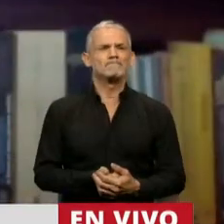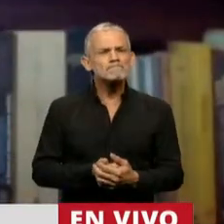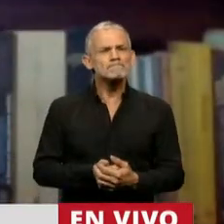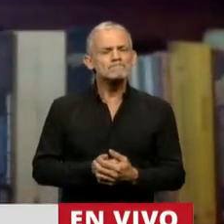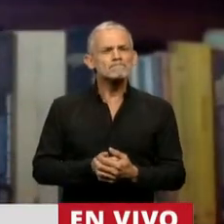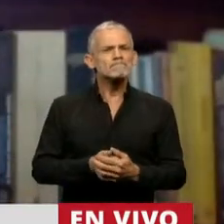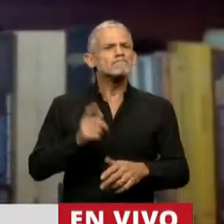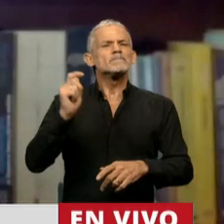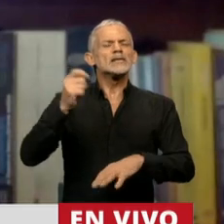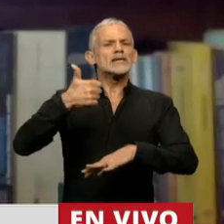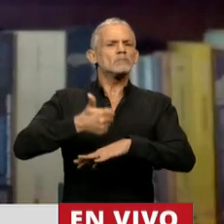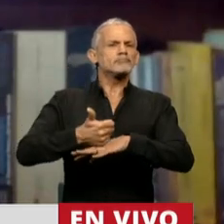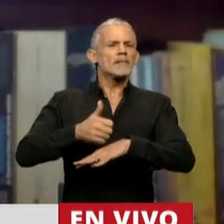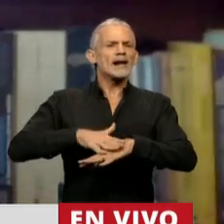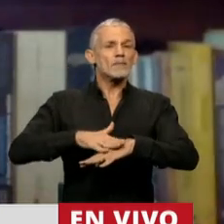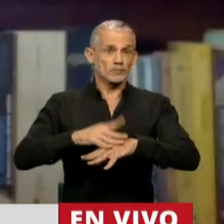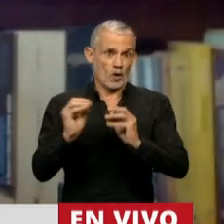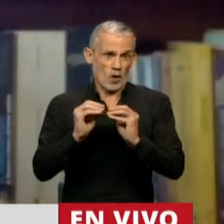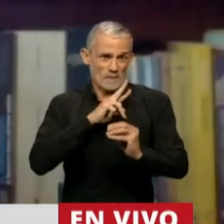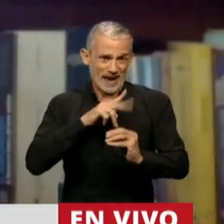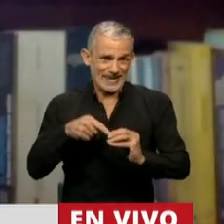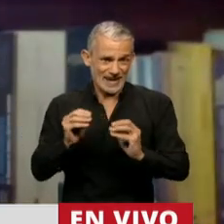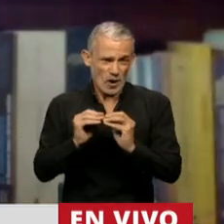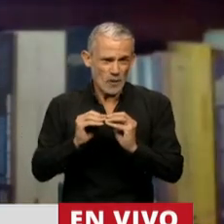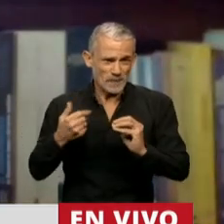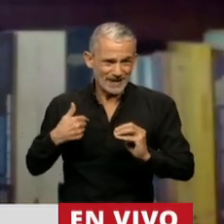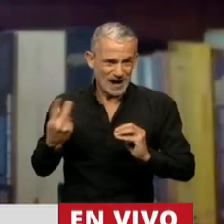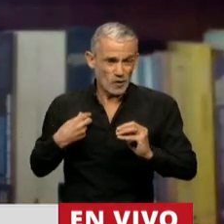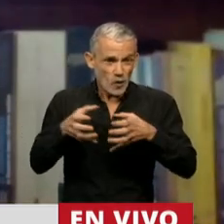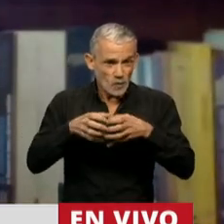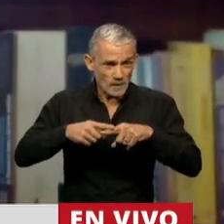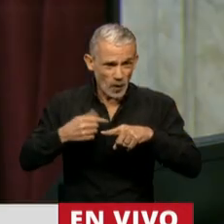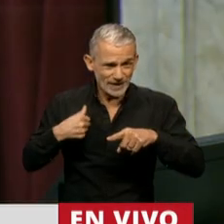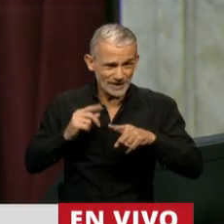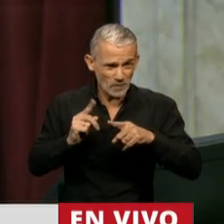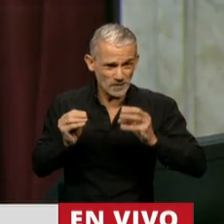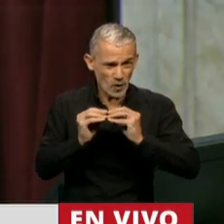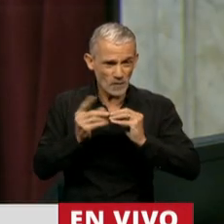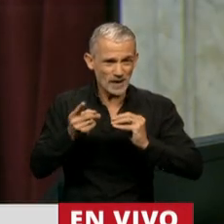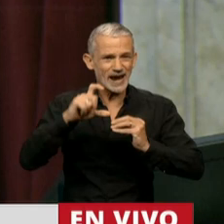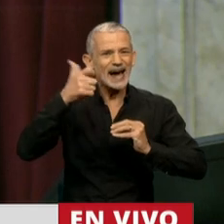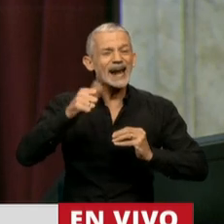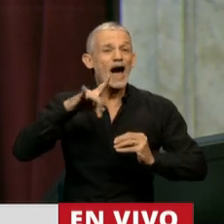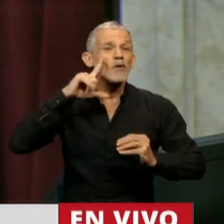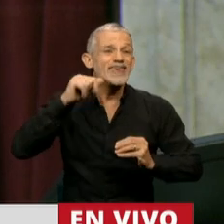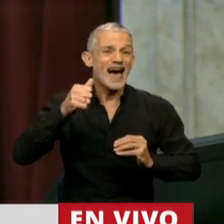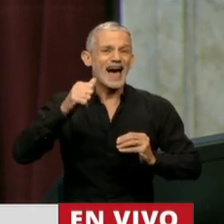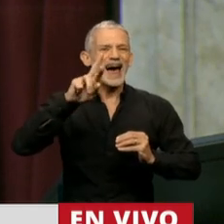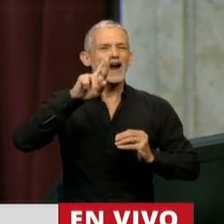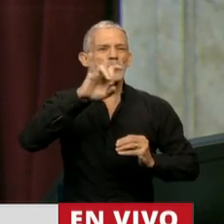estuvo a cargo de una compañera nuestra, una compañera de nuestro bloque, de Claudia Rucci.